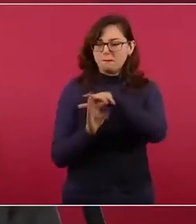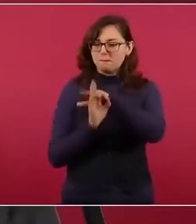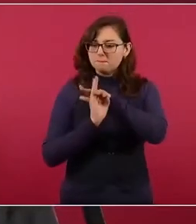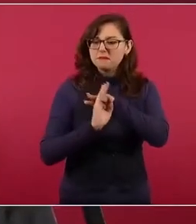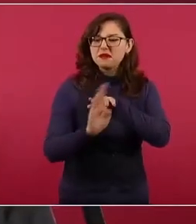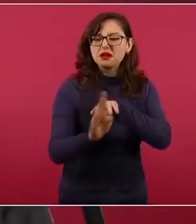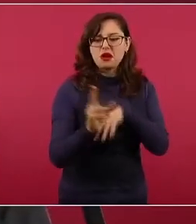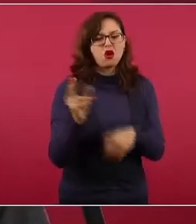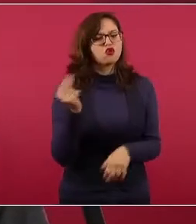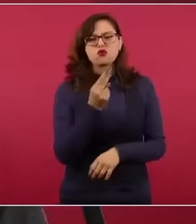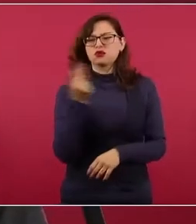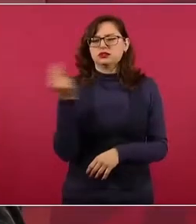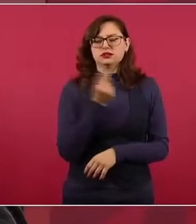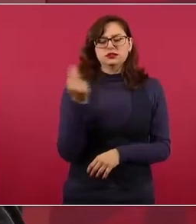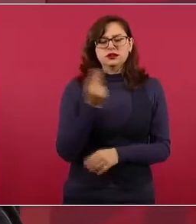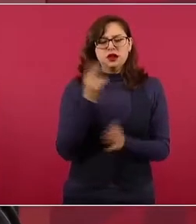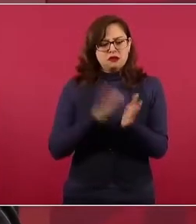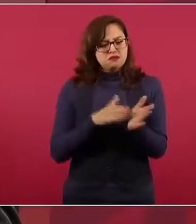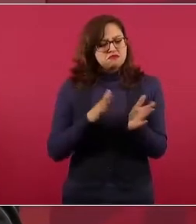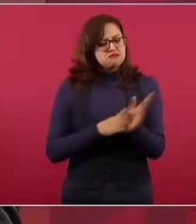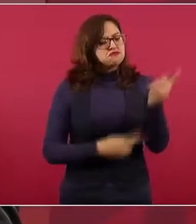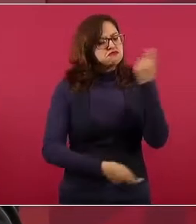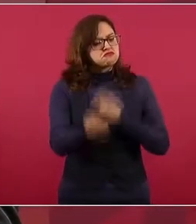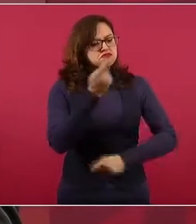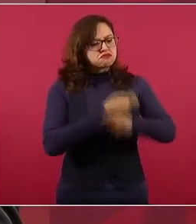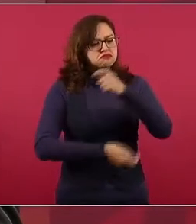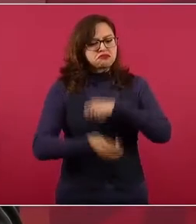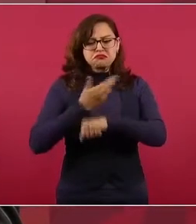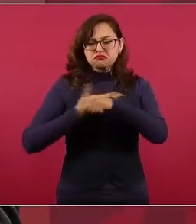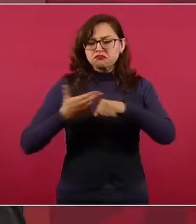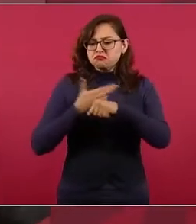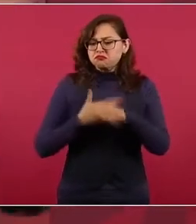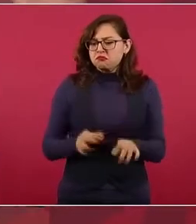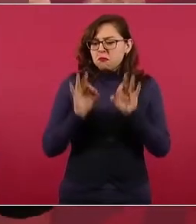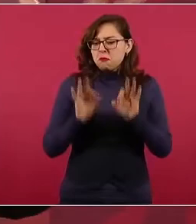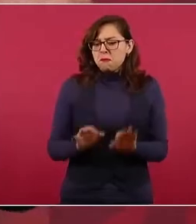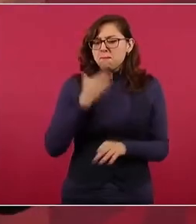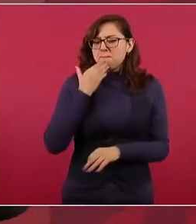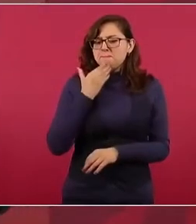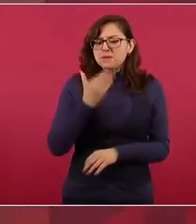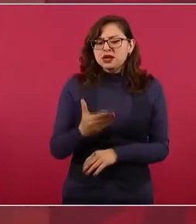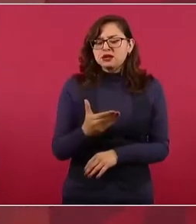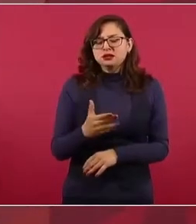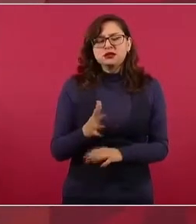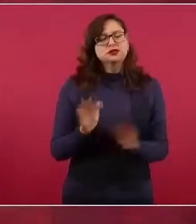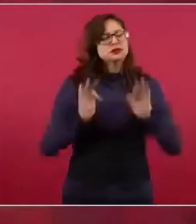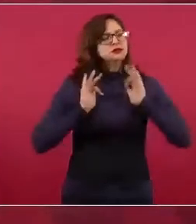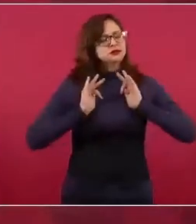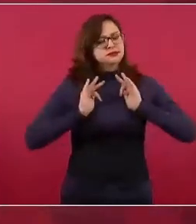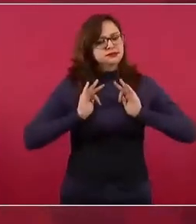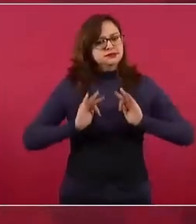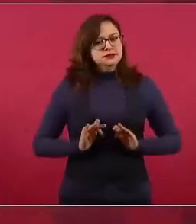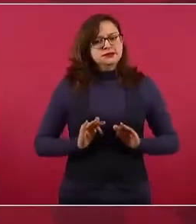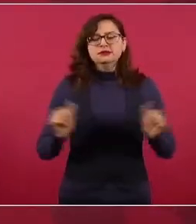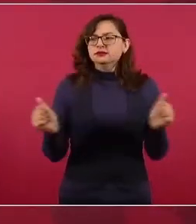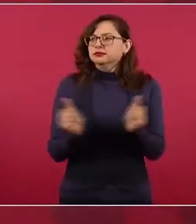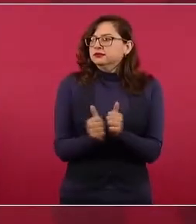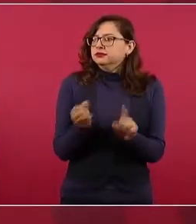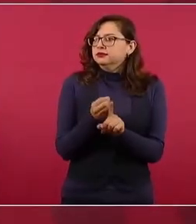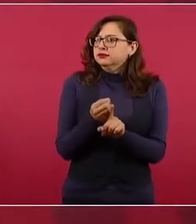para llegar? Un programa ordenado